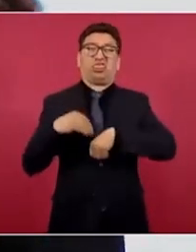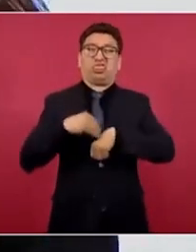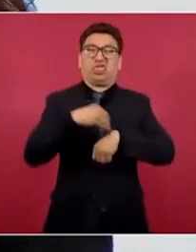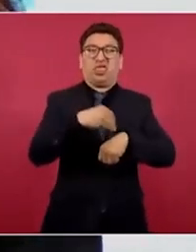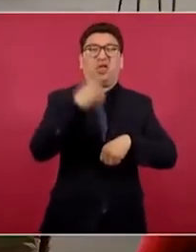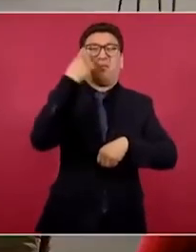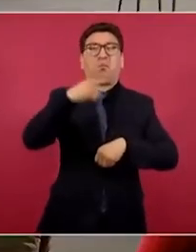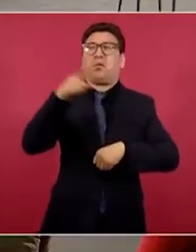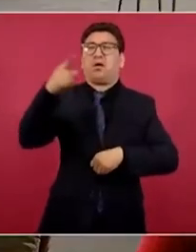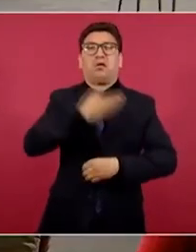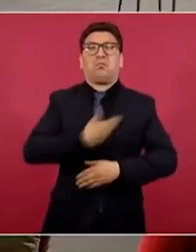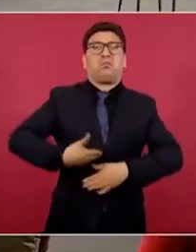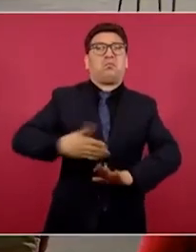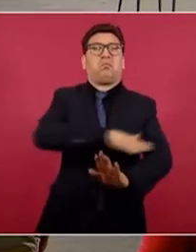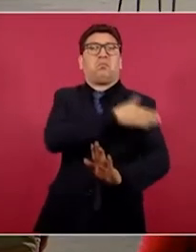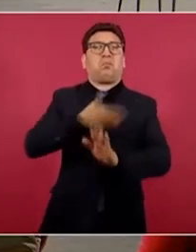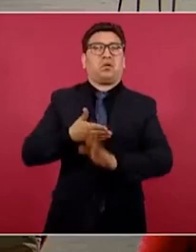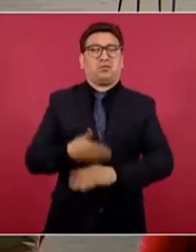pegarle al presidente.